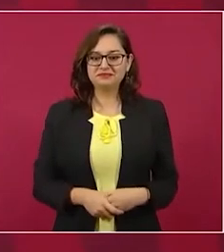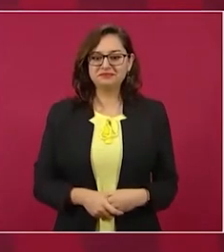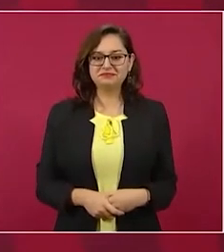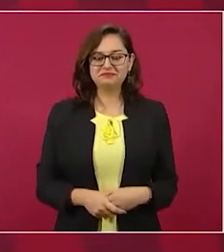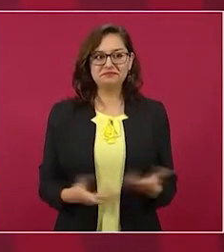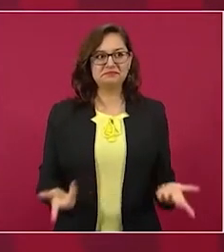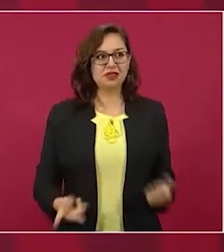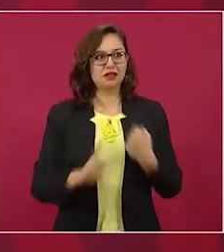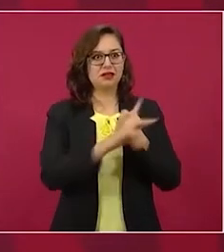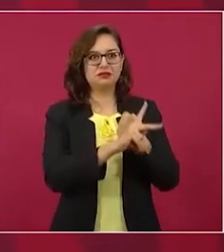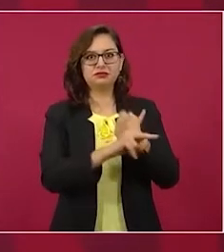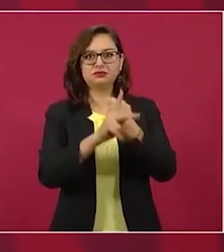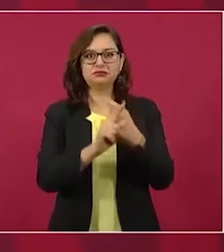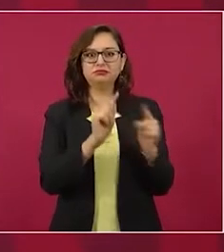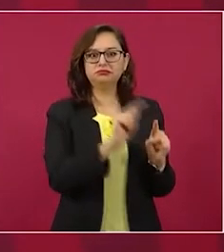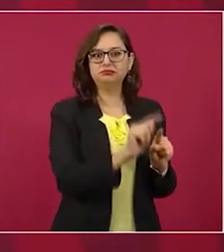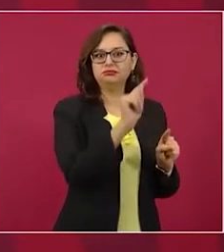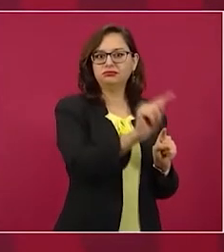protestas,